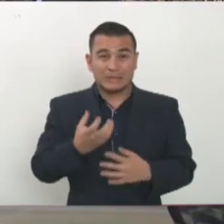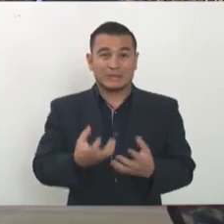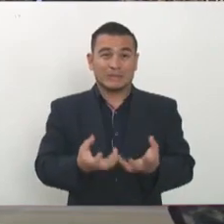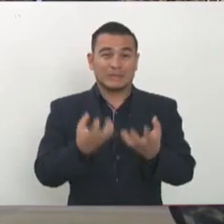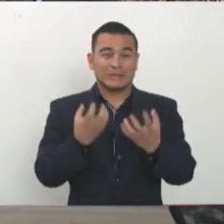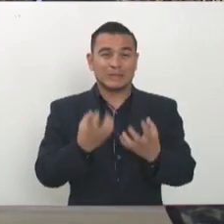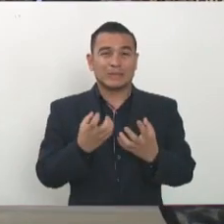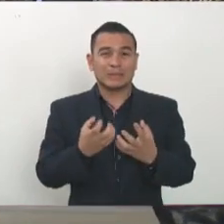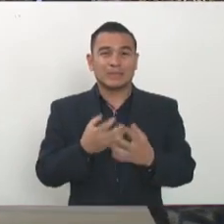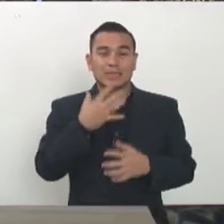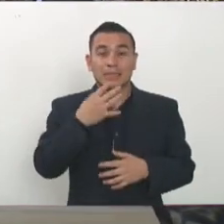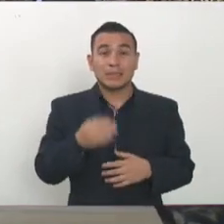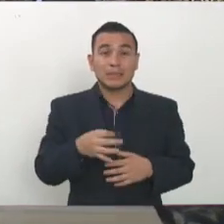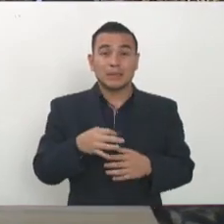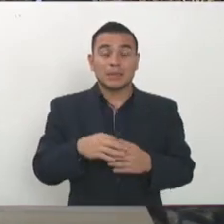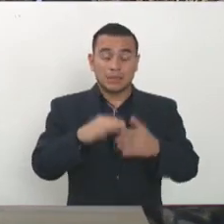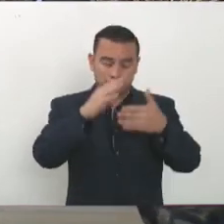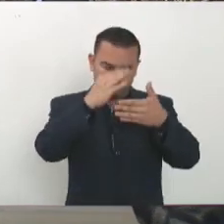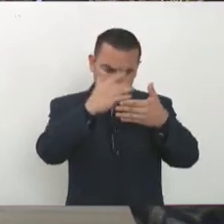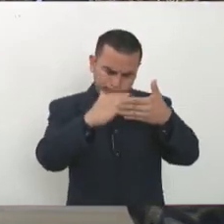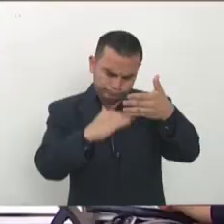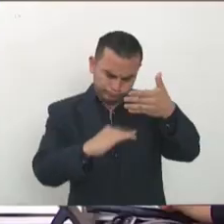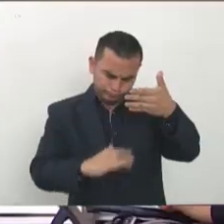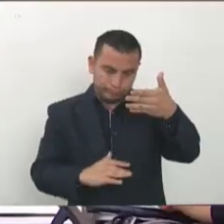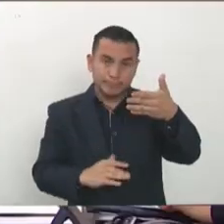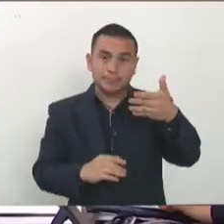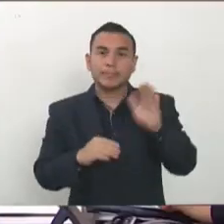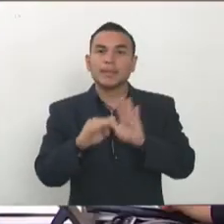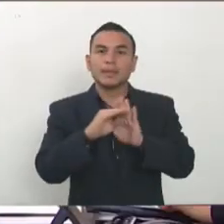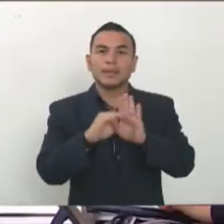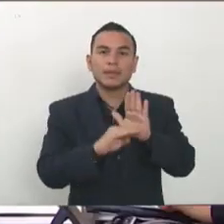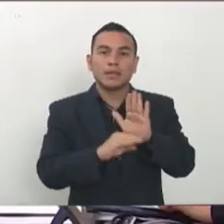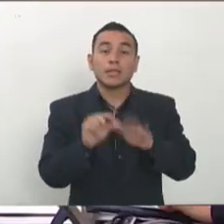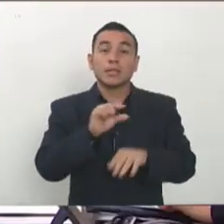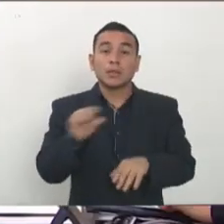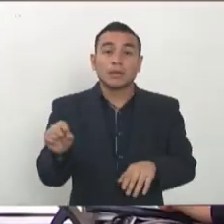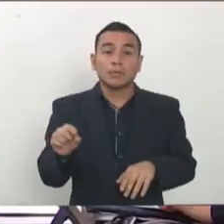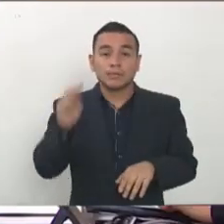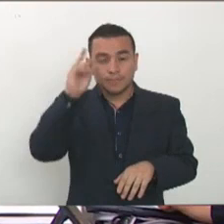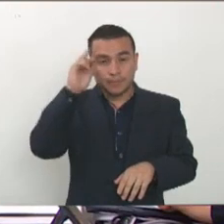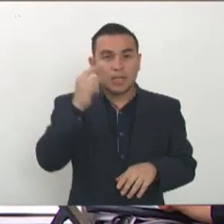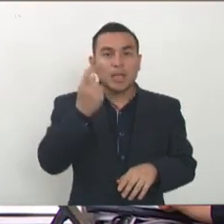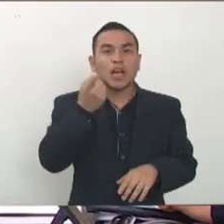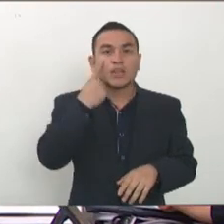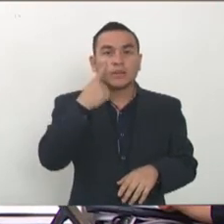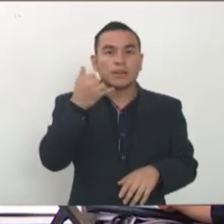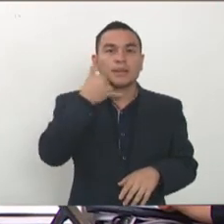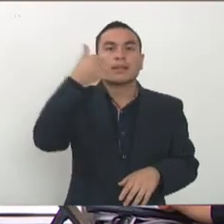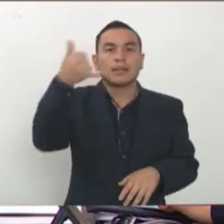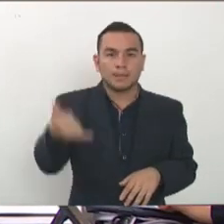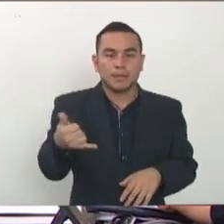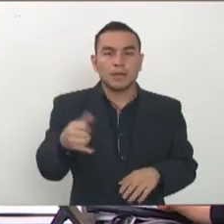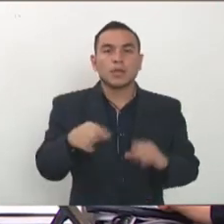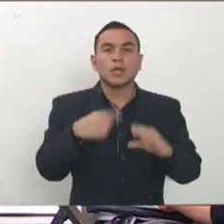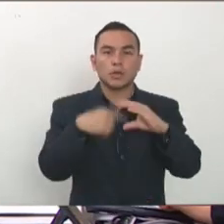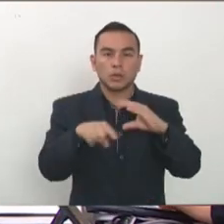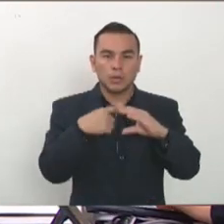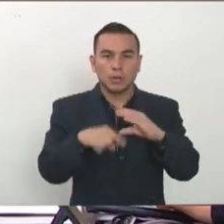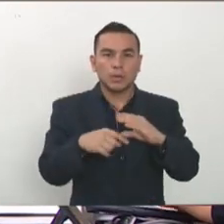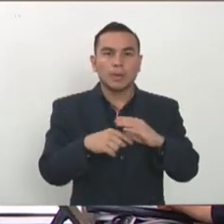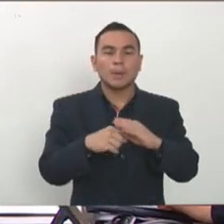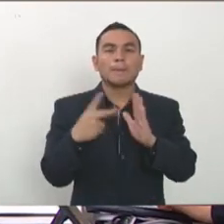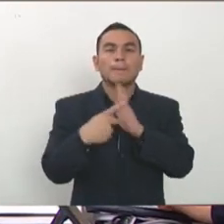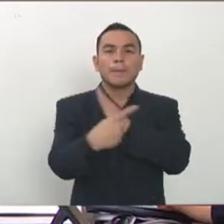es decir ahorita la lista se va a publicar el lunes y se va a publicar también los números de contacto los correos la página web el